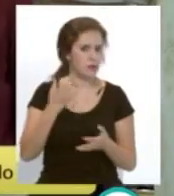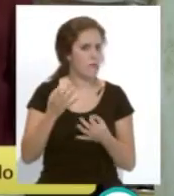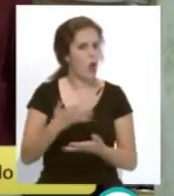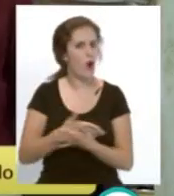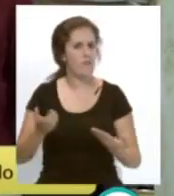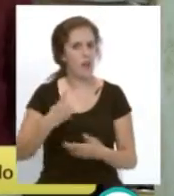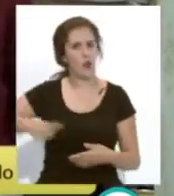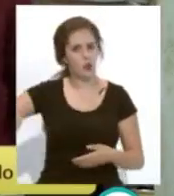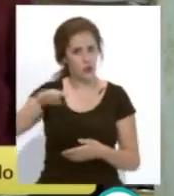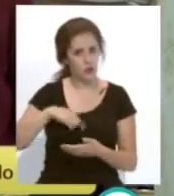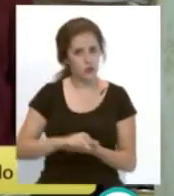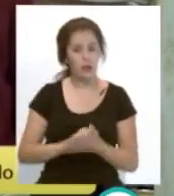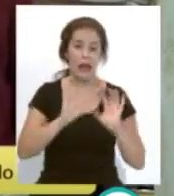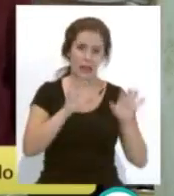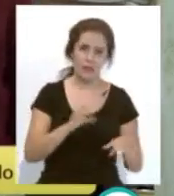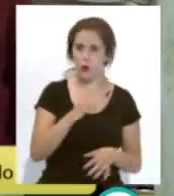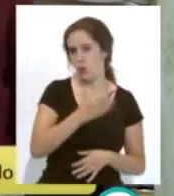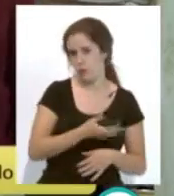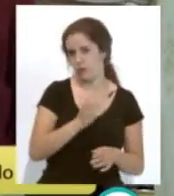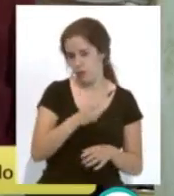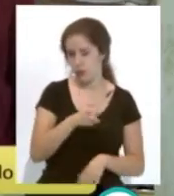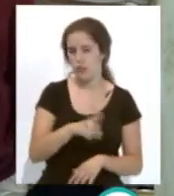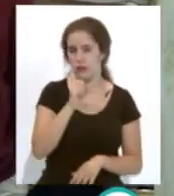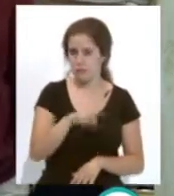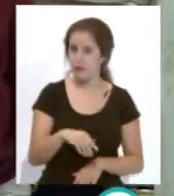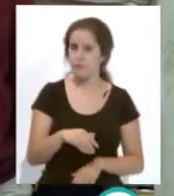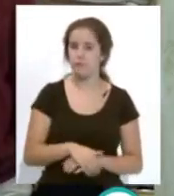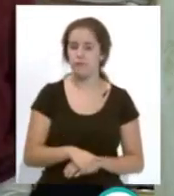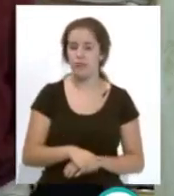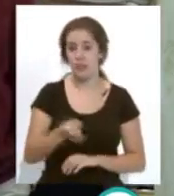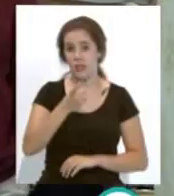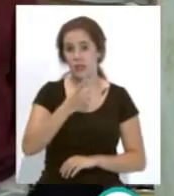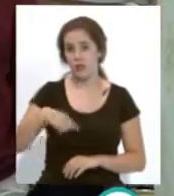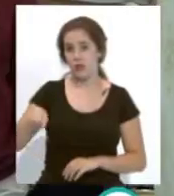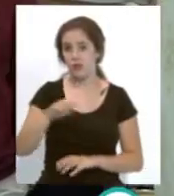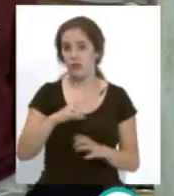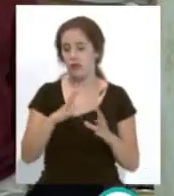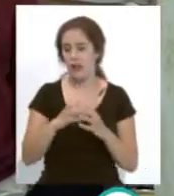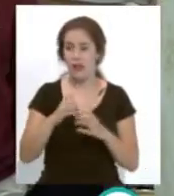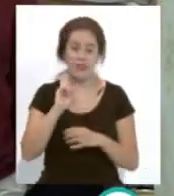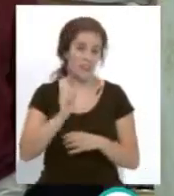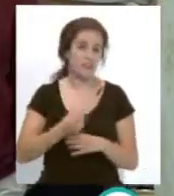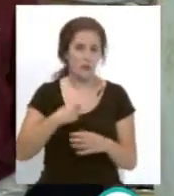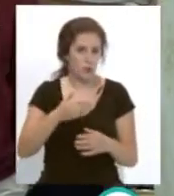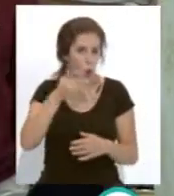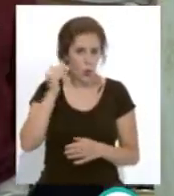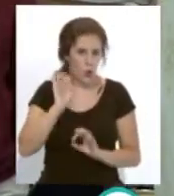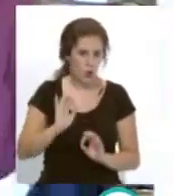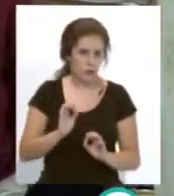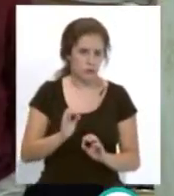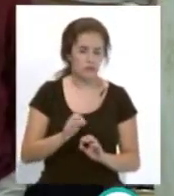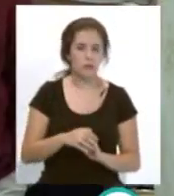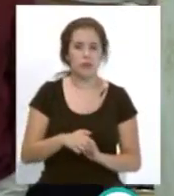nosotros al Cádico de Fútbol para nosotros el que venga a las directivas a nuestra casa es un orgullo porque